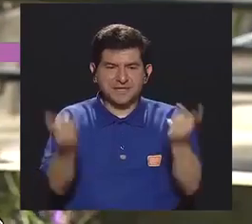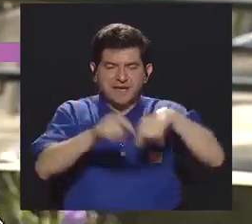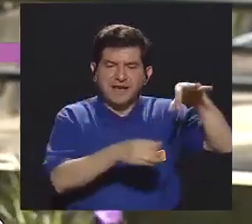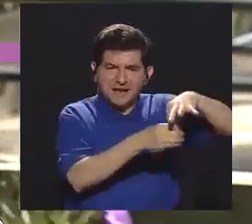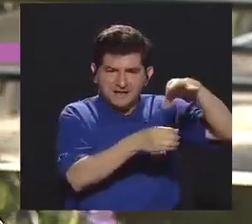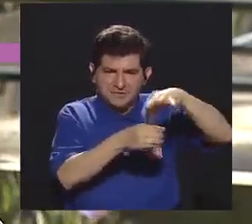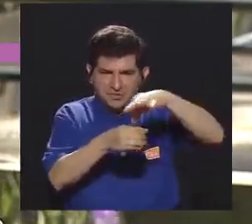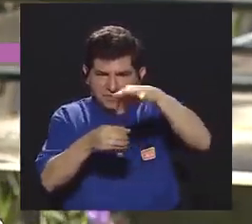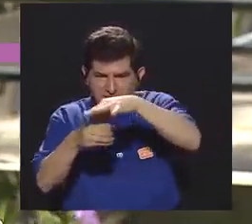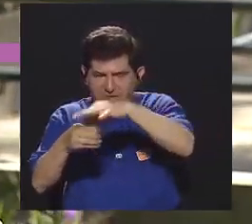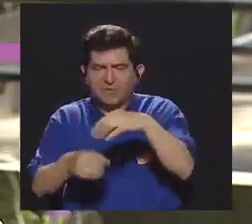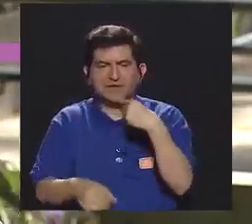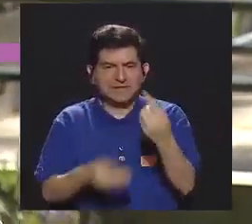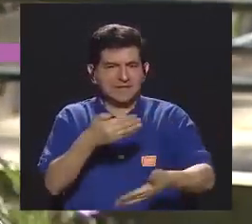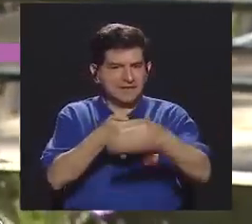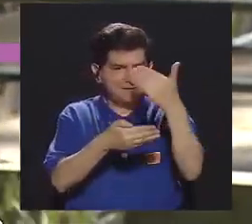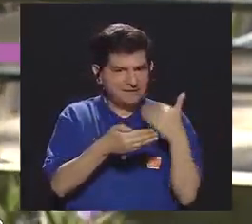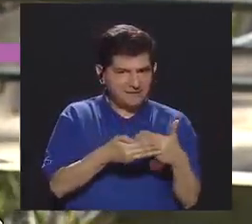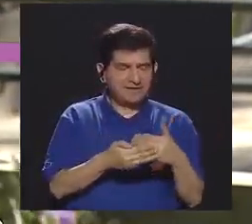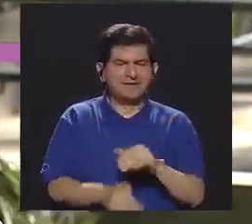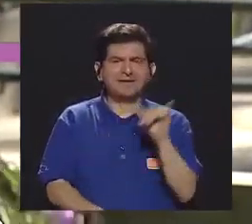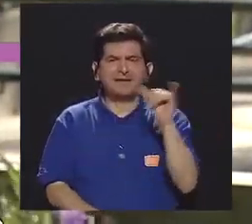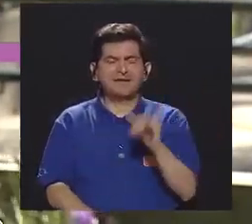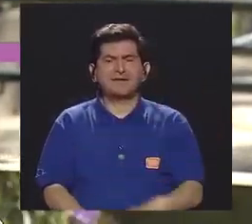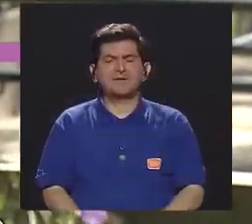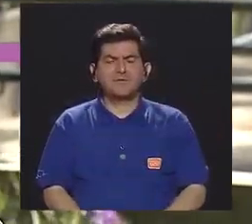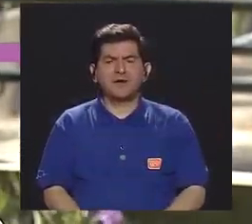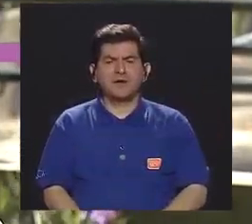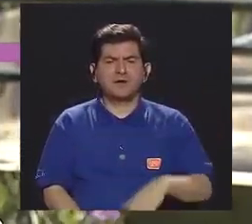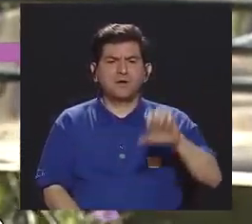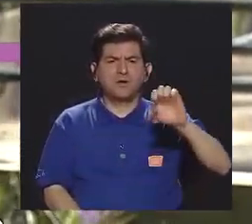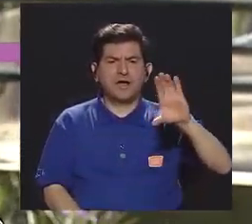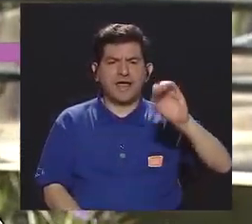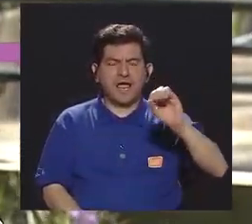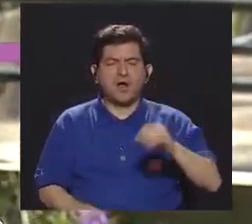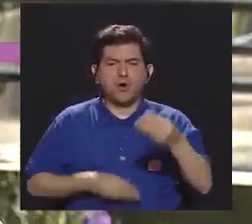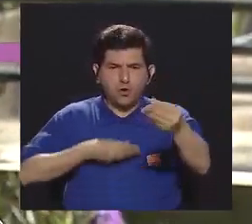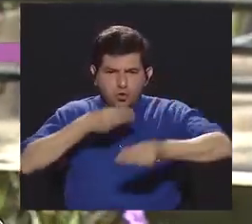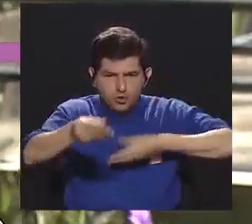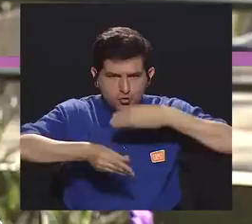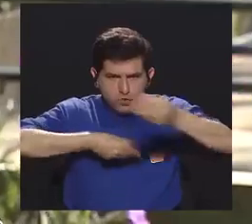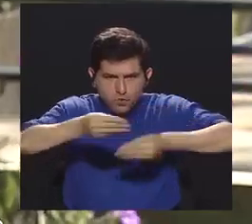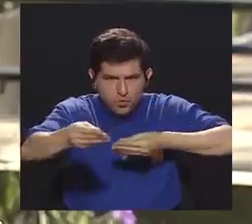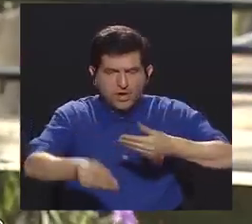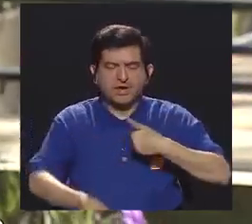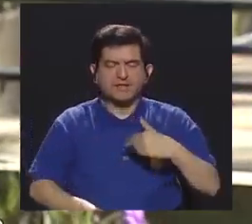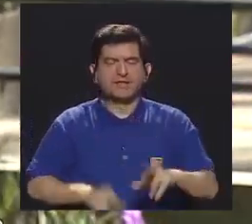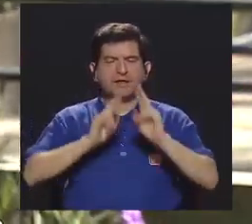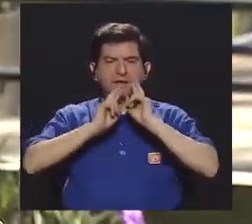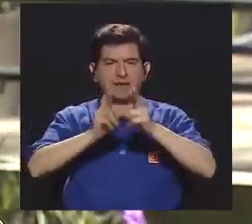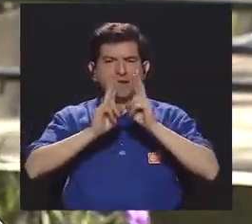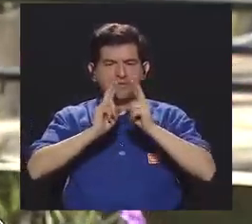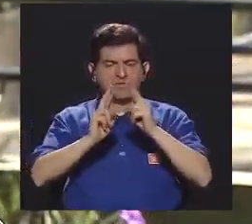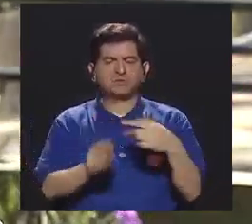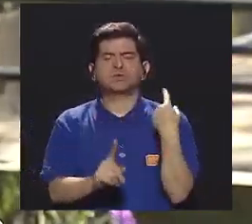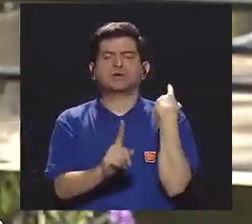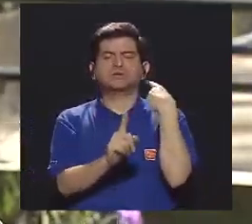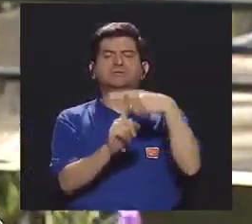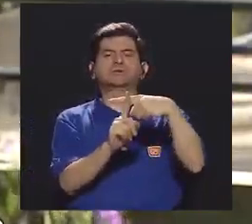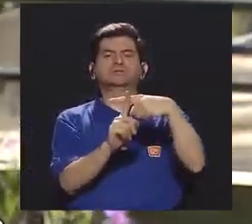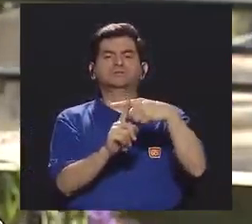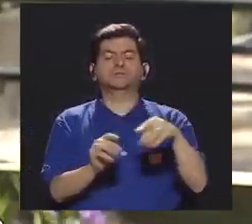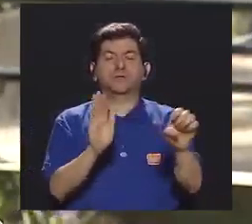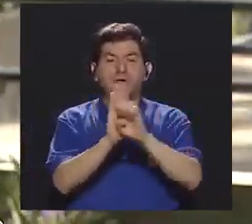la huerta que les estaba contando, también, bueno, con el ecotrueque tuvimos, digamos que resultados bastante